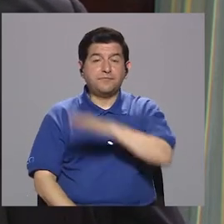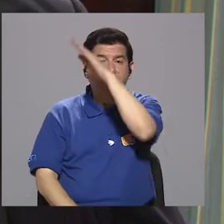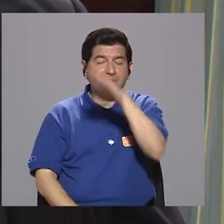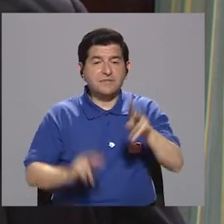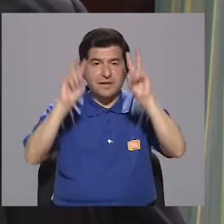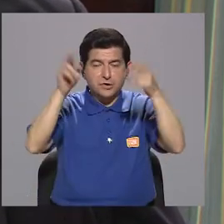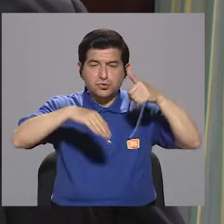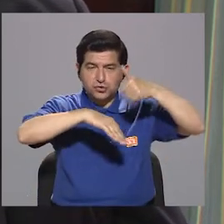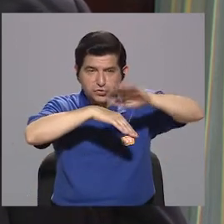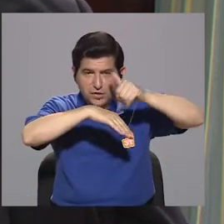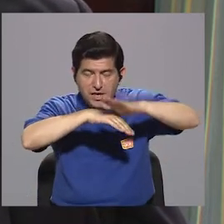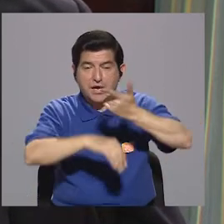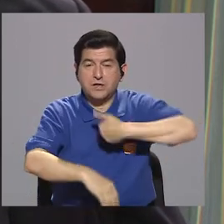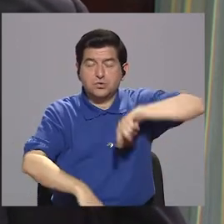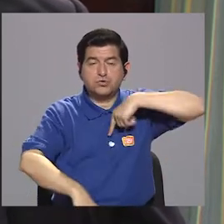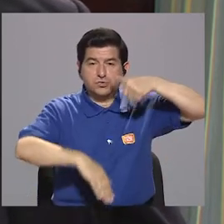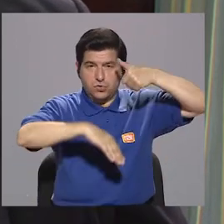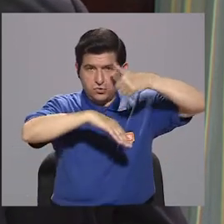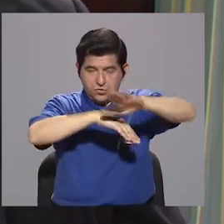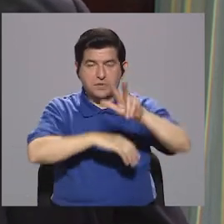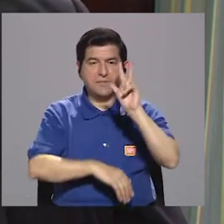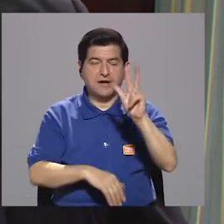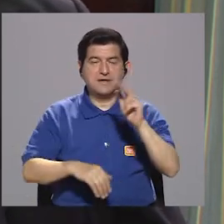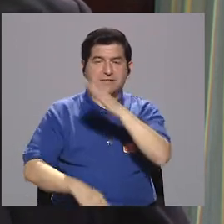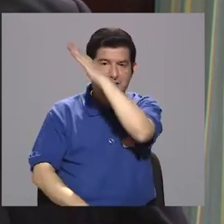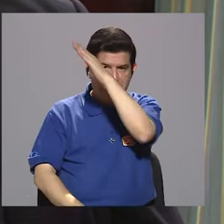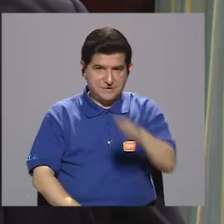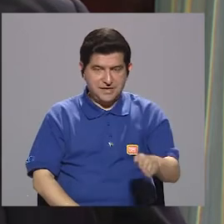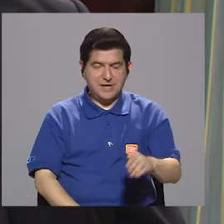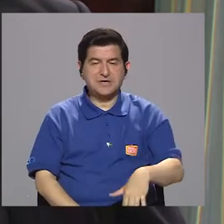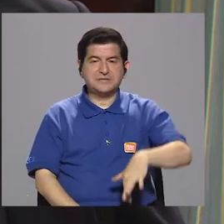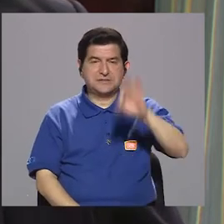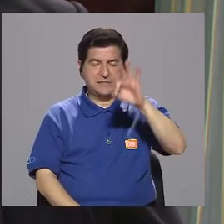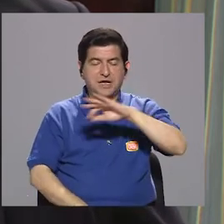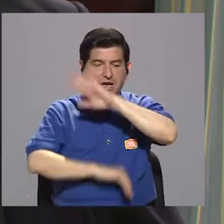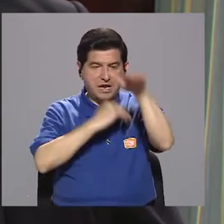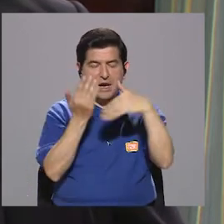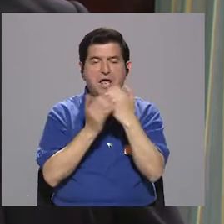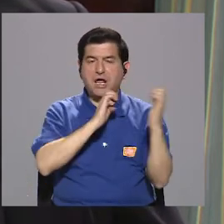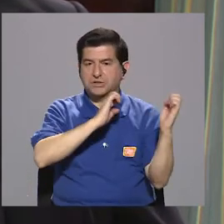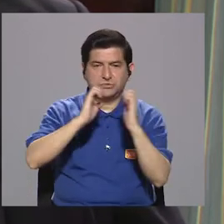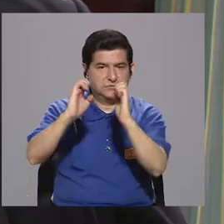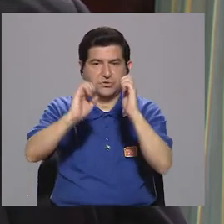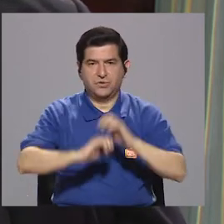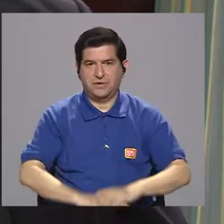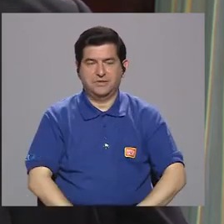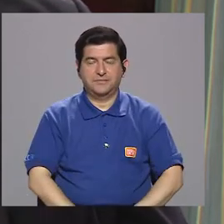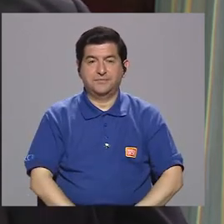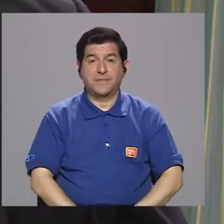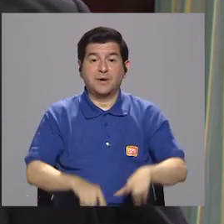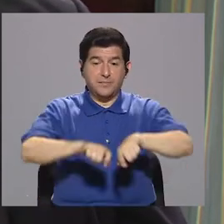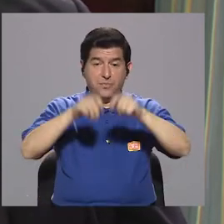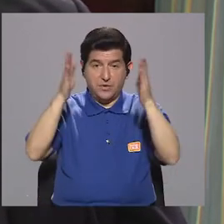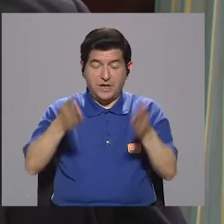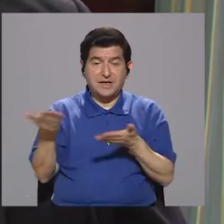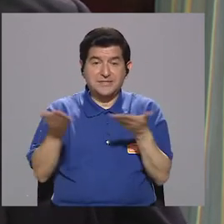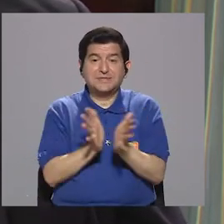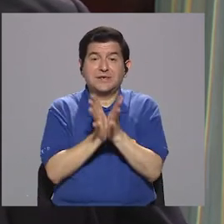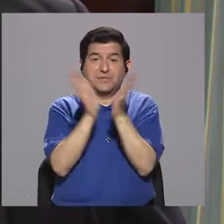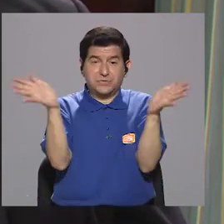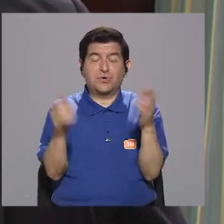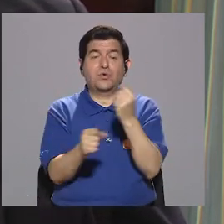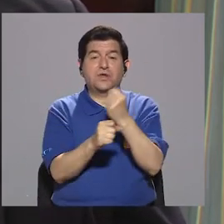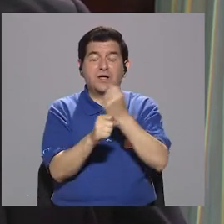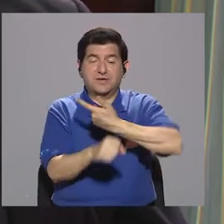ejes temáticos que le enviamos, nosotros le enviamos los tres ejes temáticos que ustedes van a encontrar en toda esta entrevista, porque el periodismo y el servicio